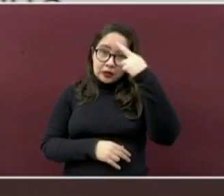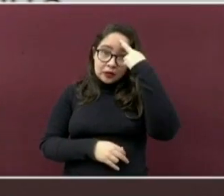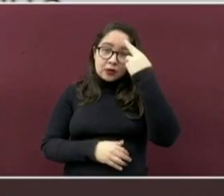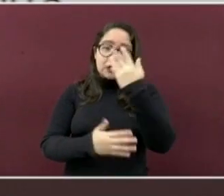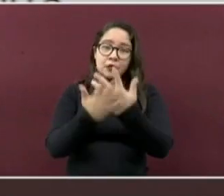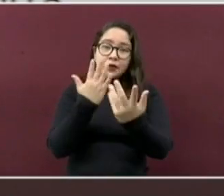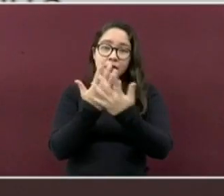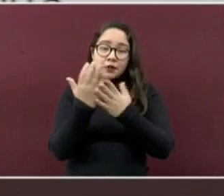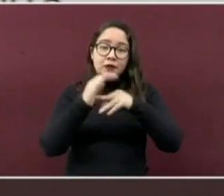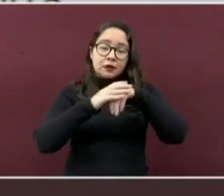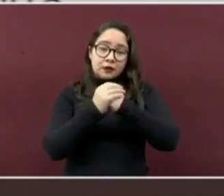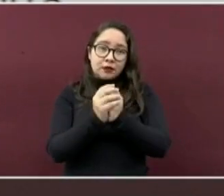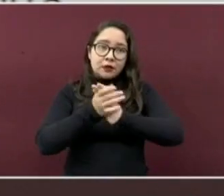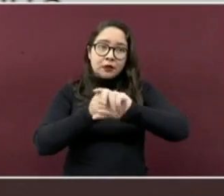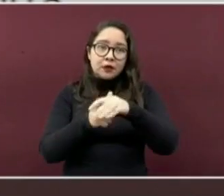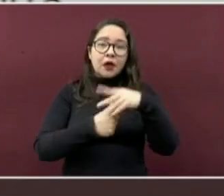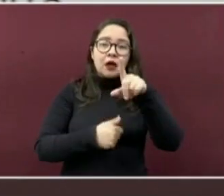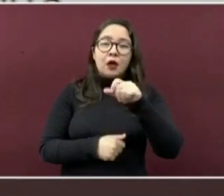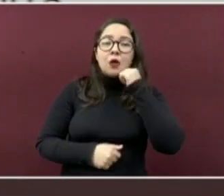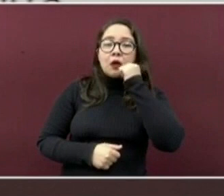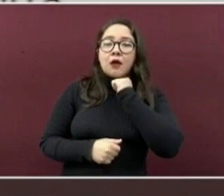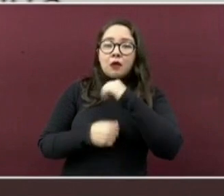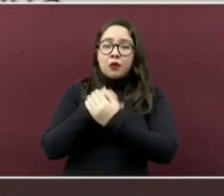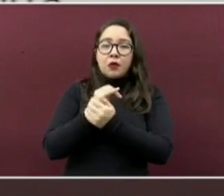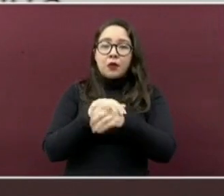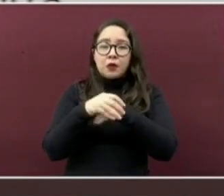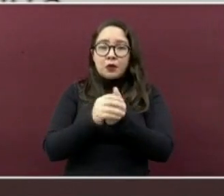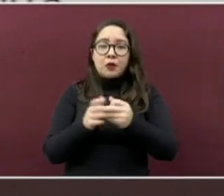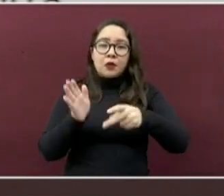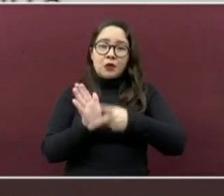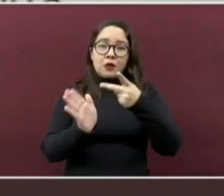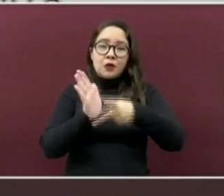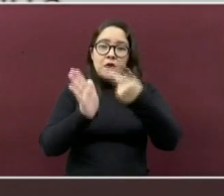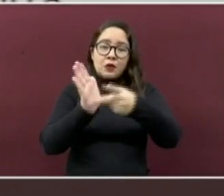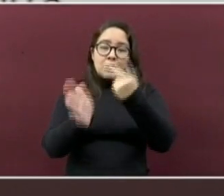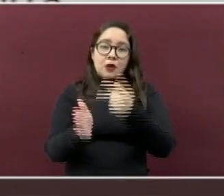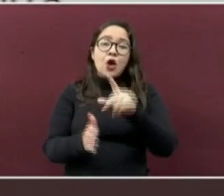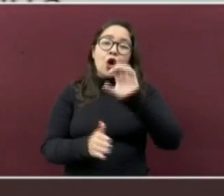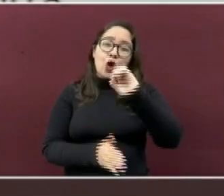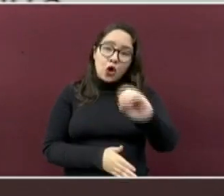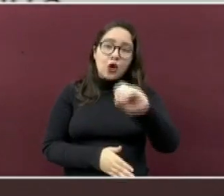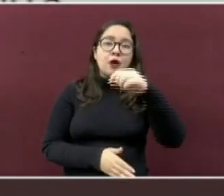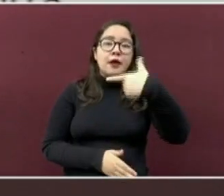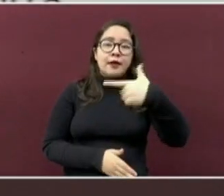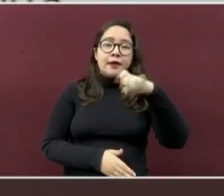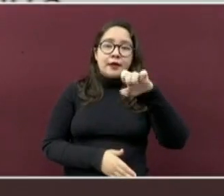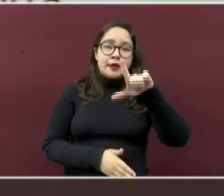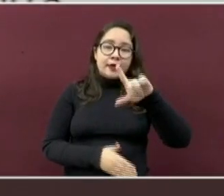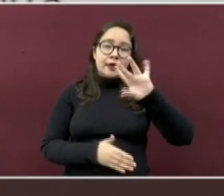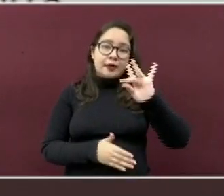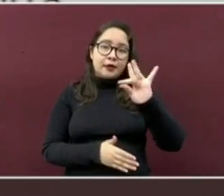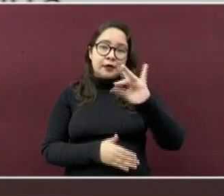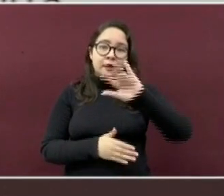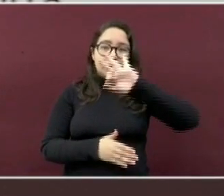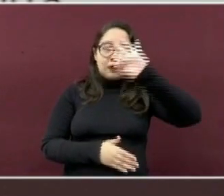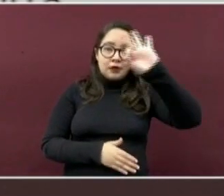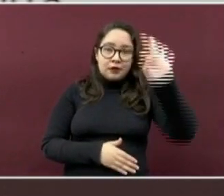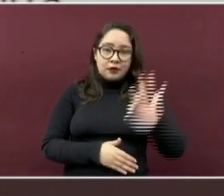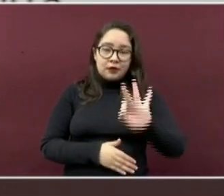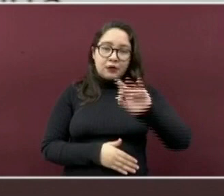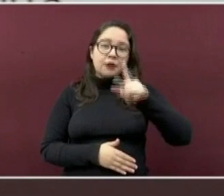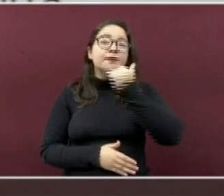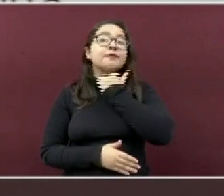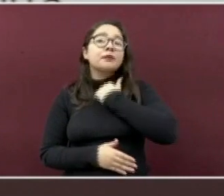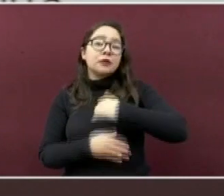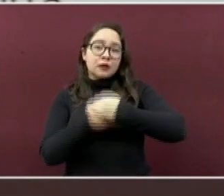agua y jabón o utilizar gel antibacterial al 70%, evitando